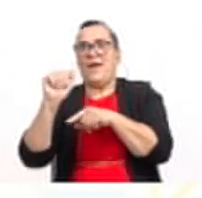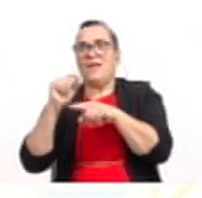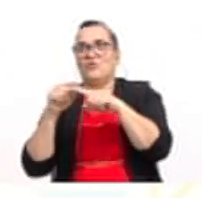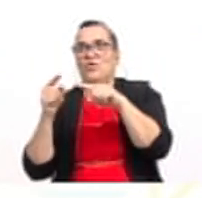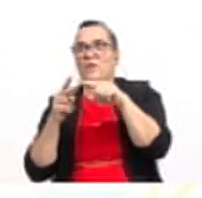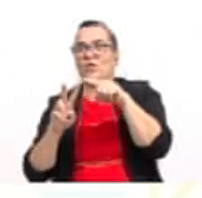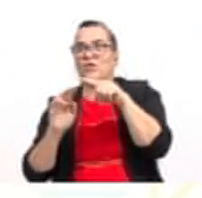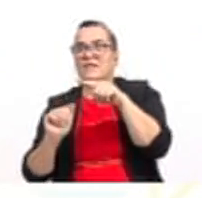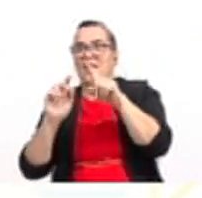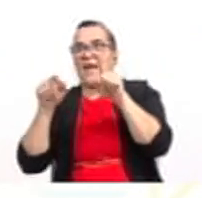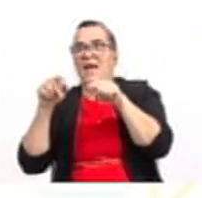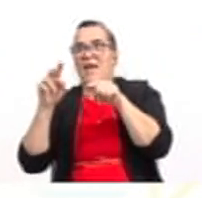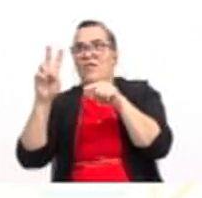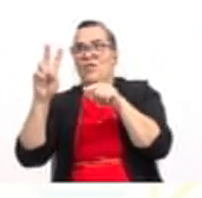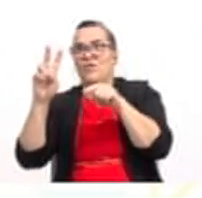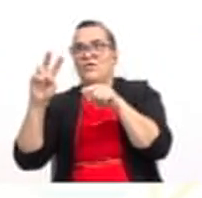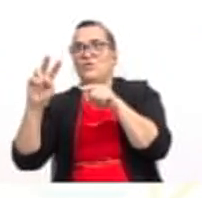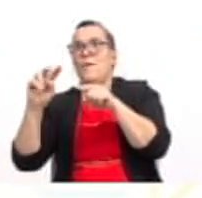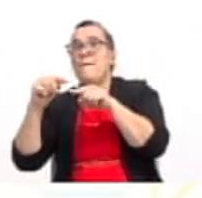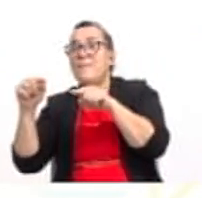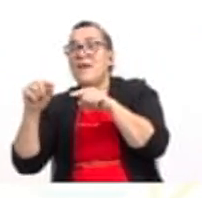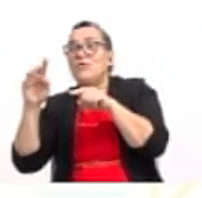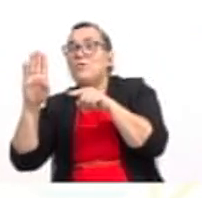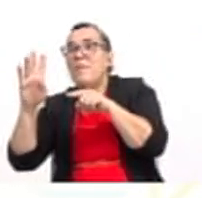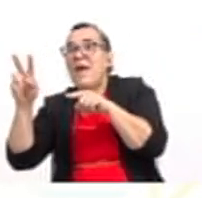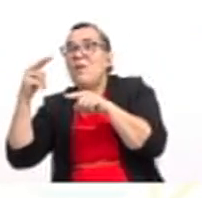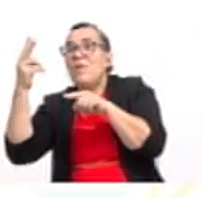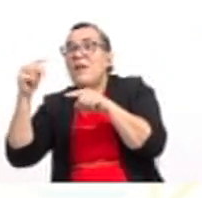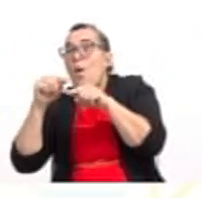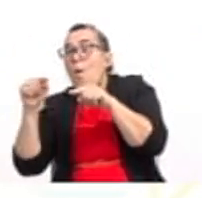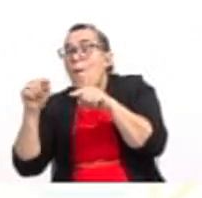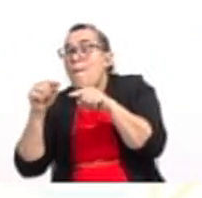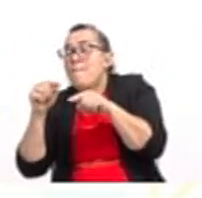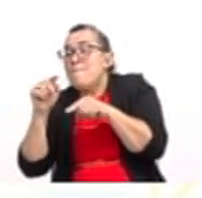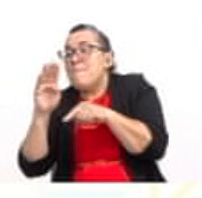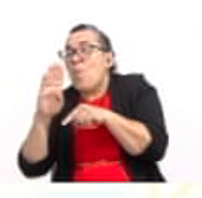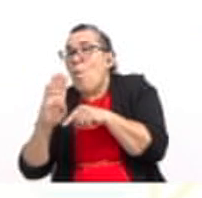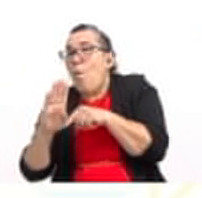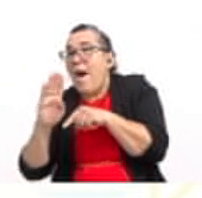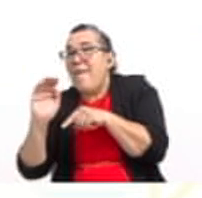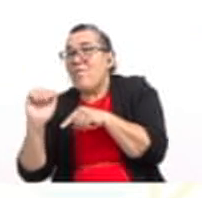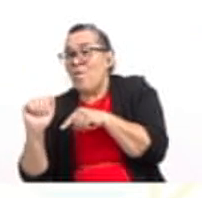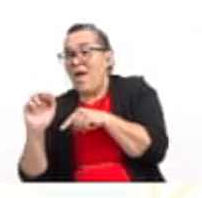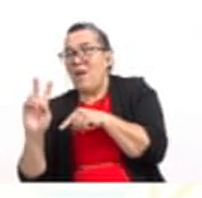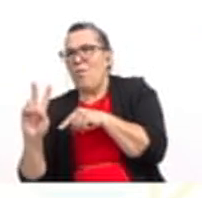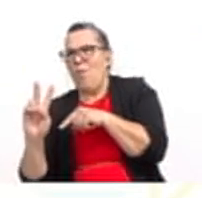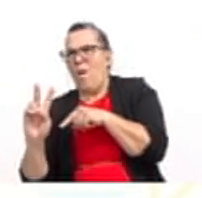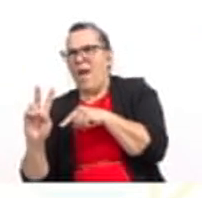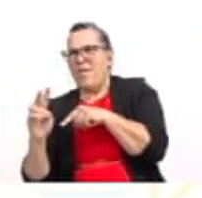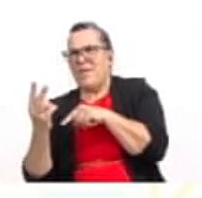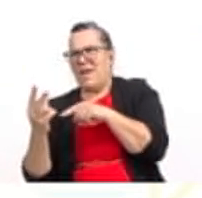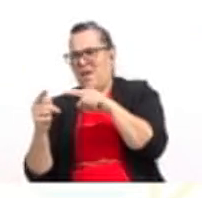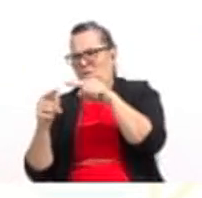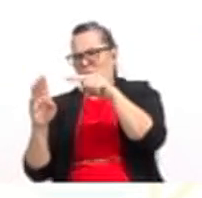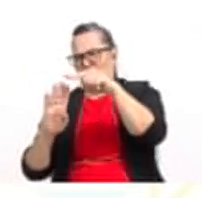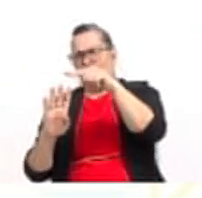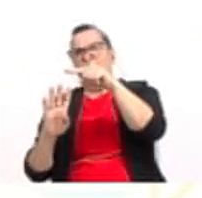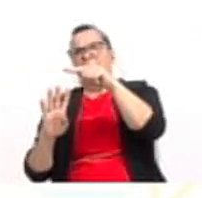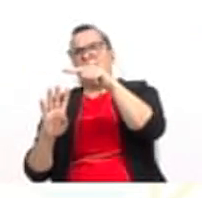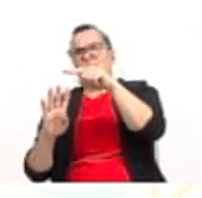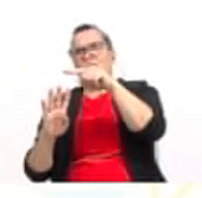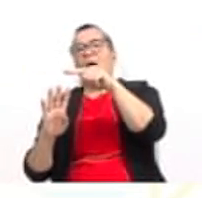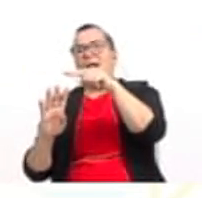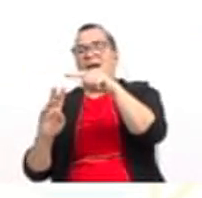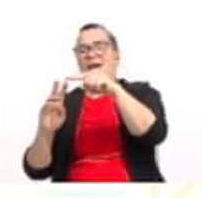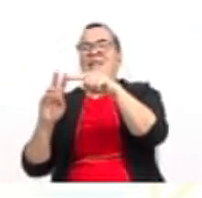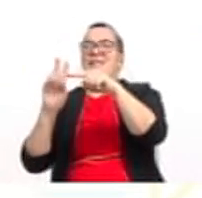cuadrado, ojo acá, b al cuadrado menos 4a al cuadrado. ¿De dónde salió el 4? De 2 elevado